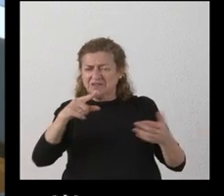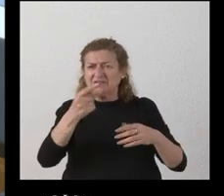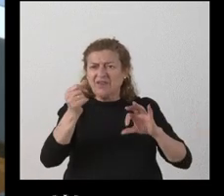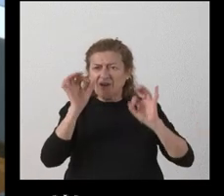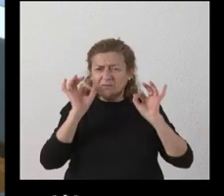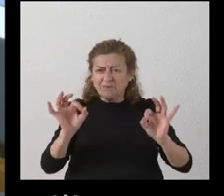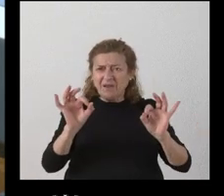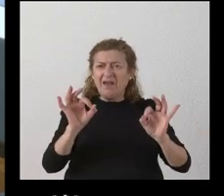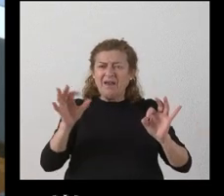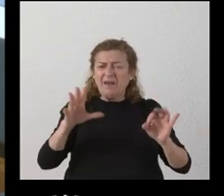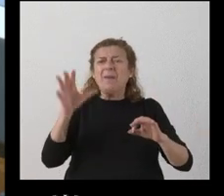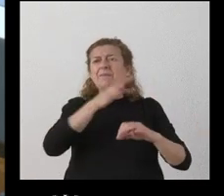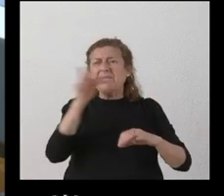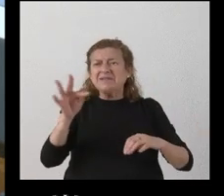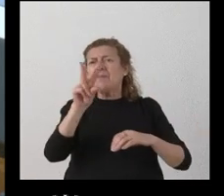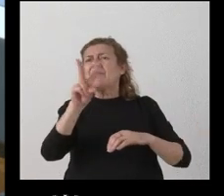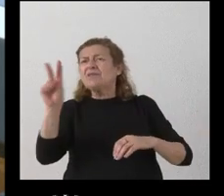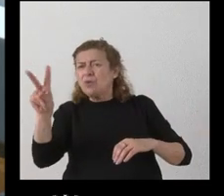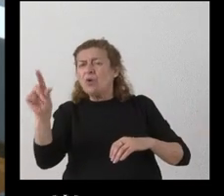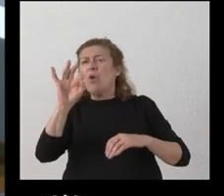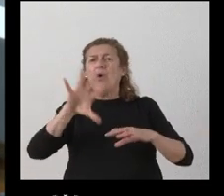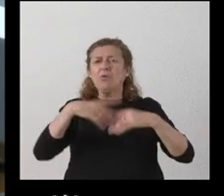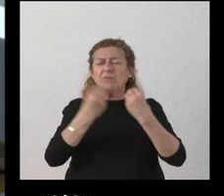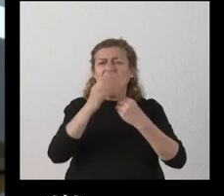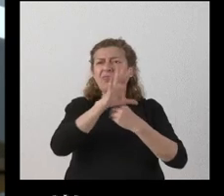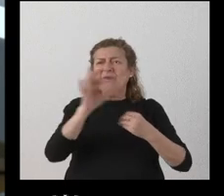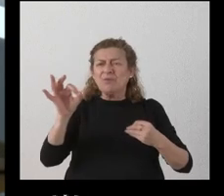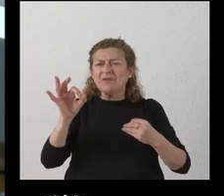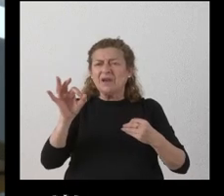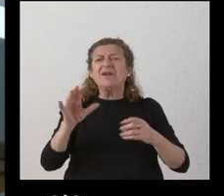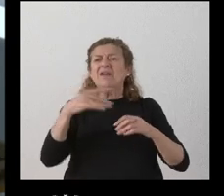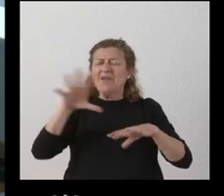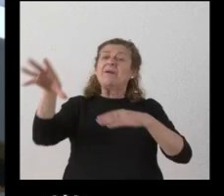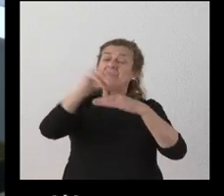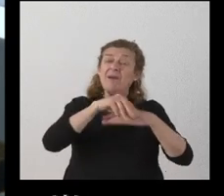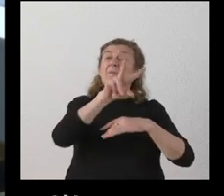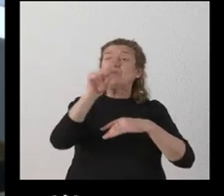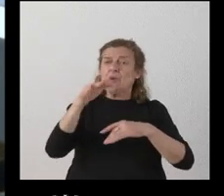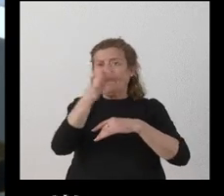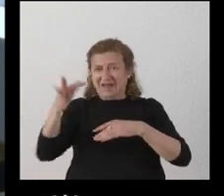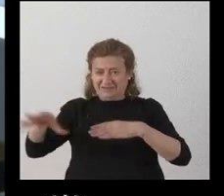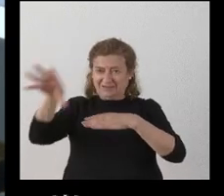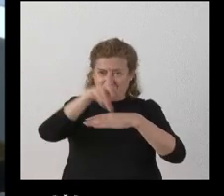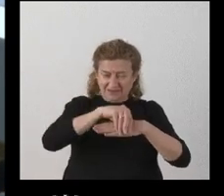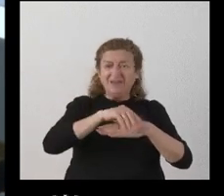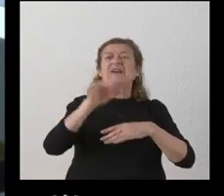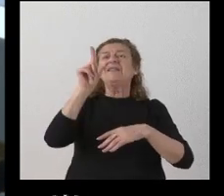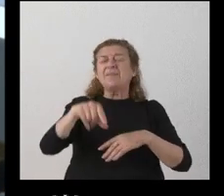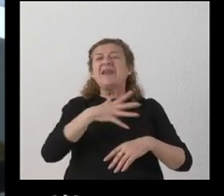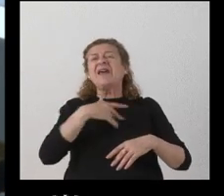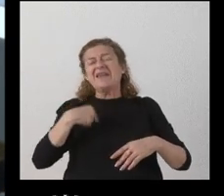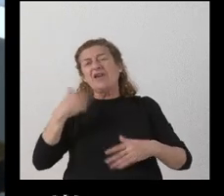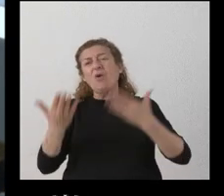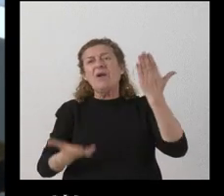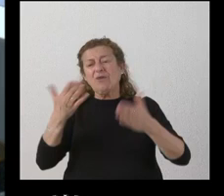adicional a los 21 o 50 en su conjunto? adicional a 21 adicional a los 21 y luego quería una valoración de la